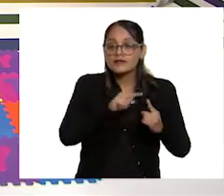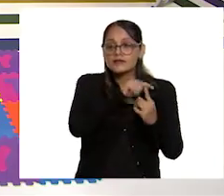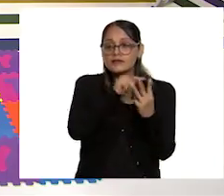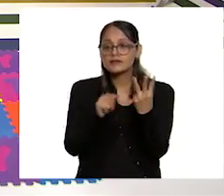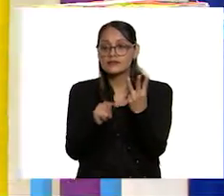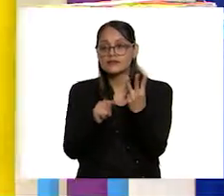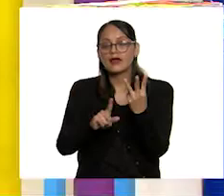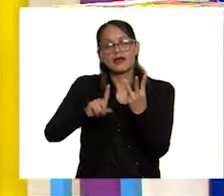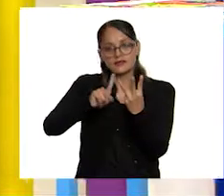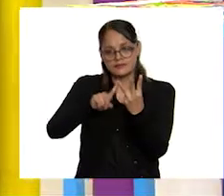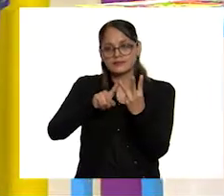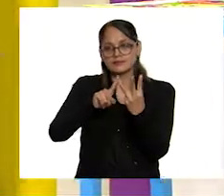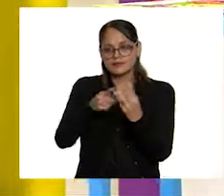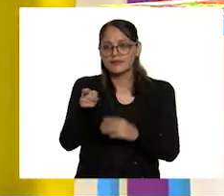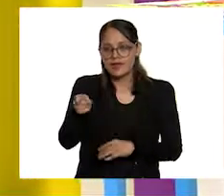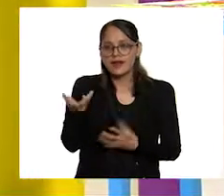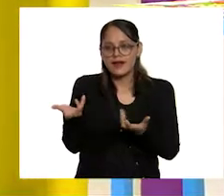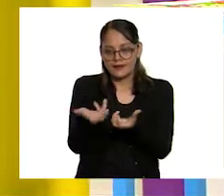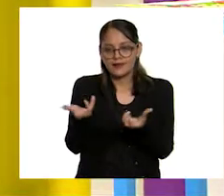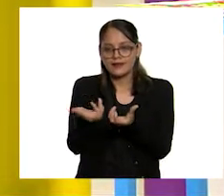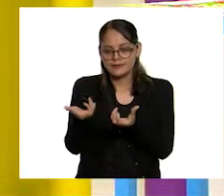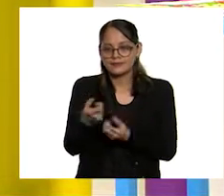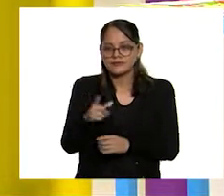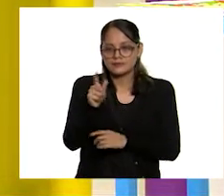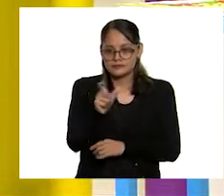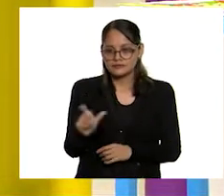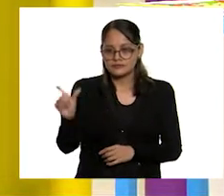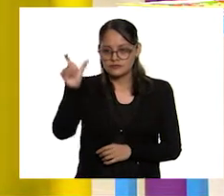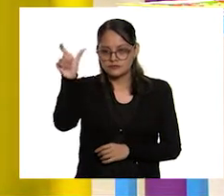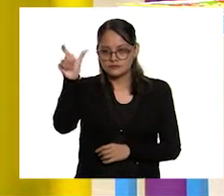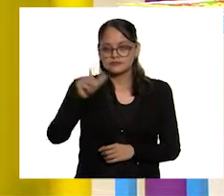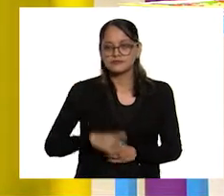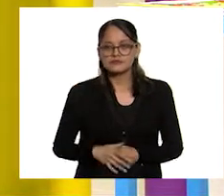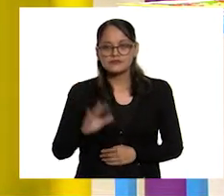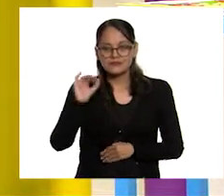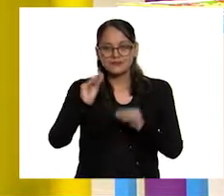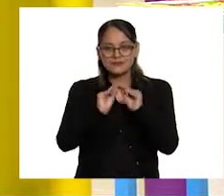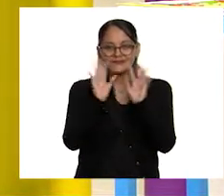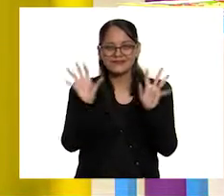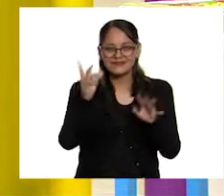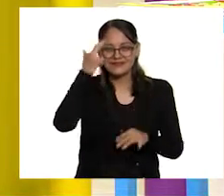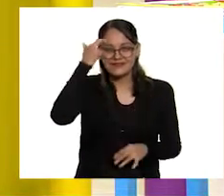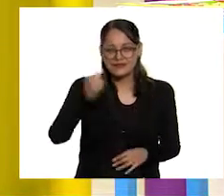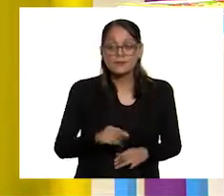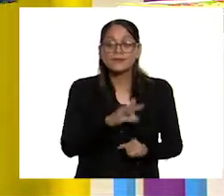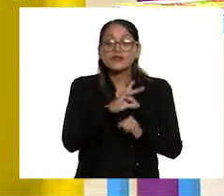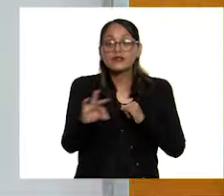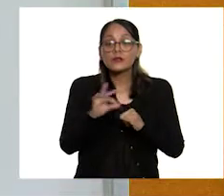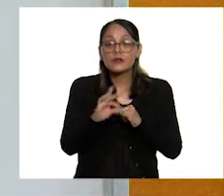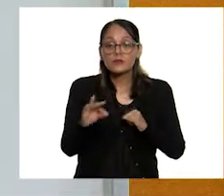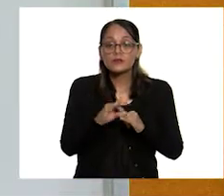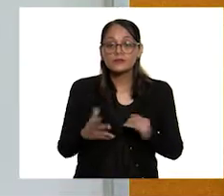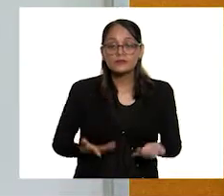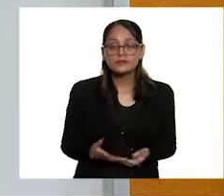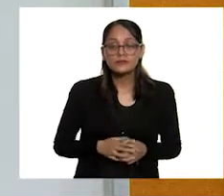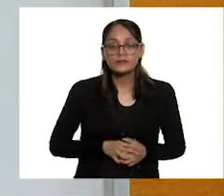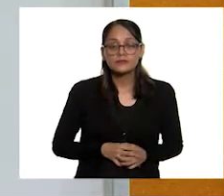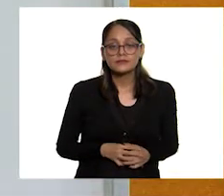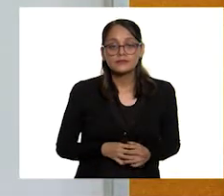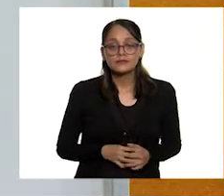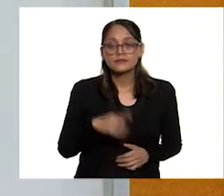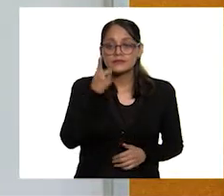también es parte de lo que hacen, ¿verdad? ¡Dan los alimentos! Claro, tienes razón. Y la última... Y la última